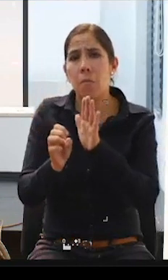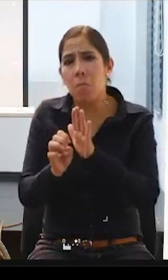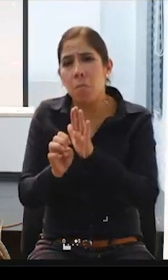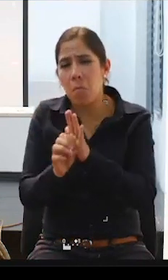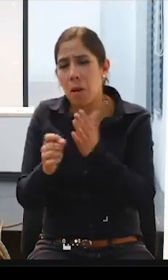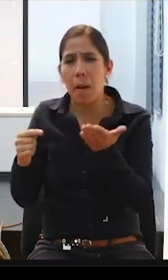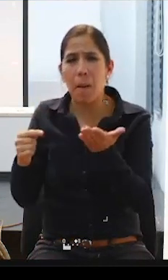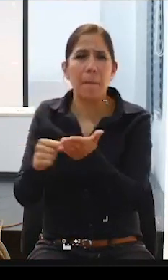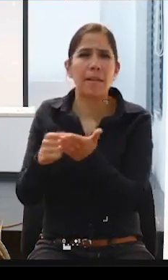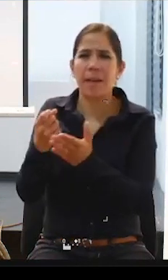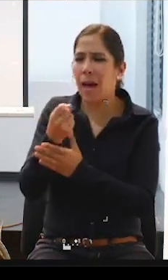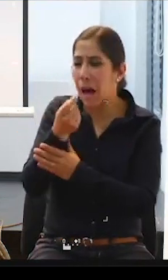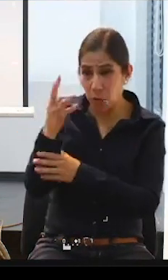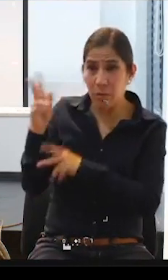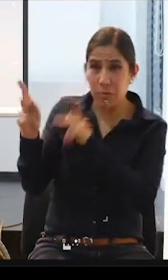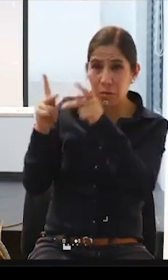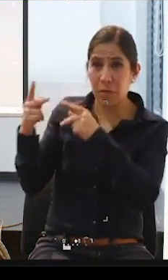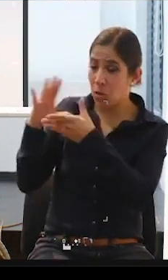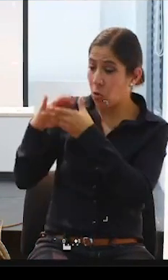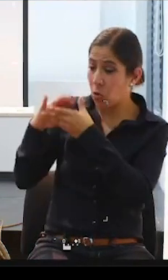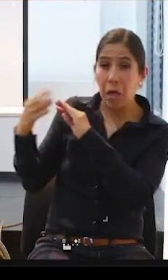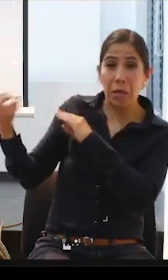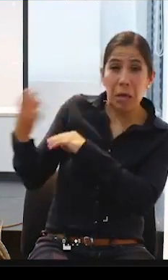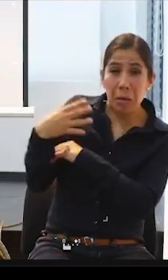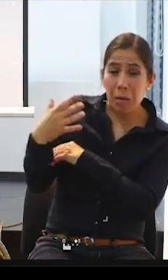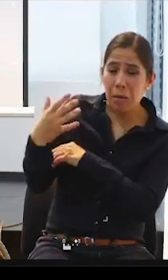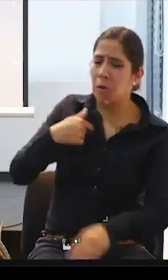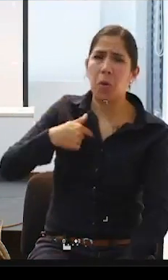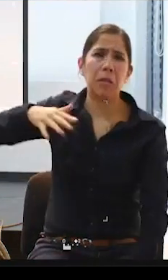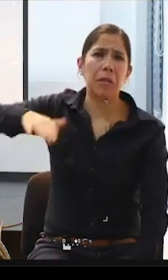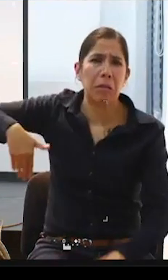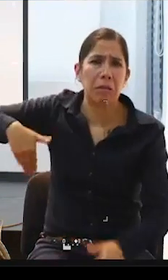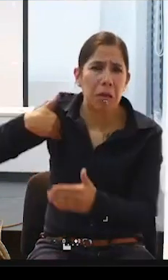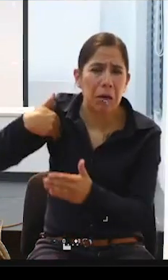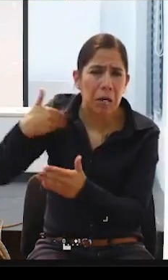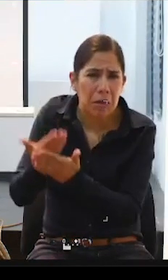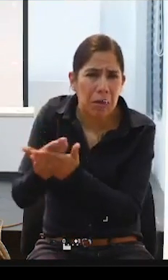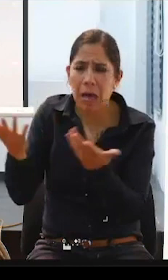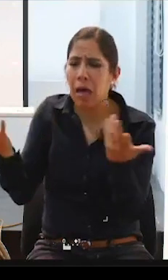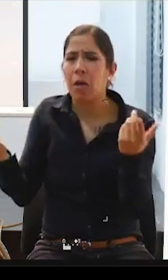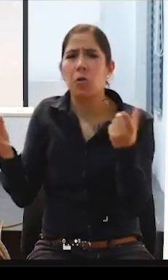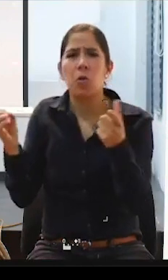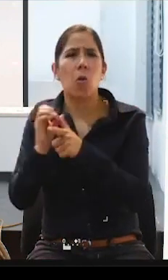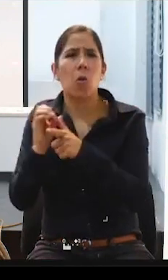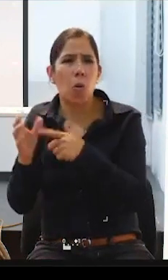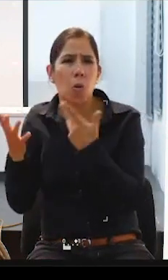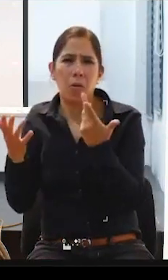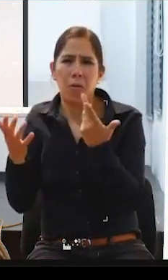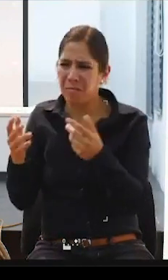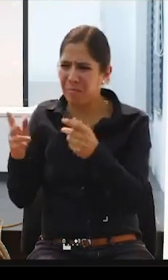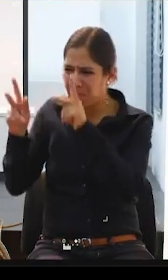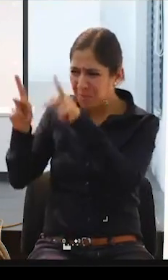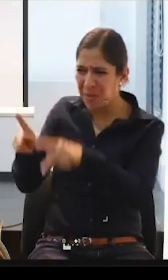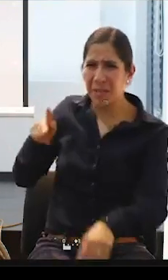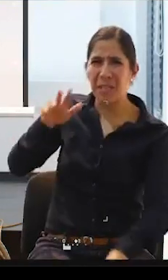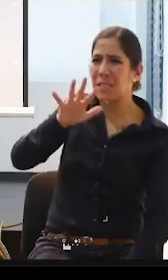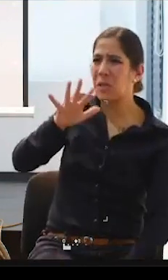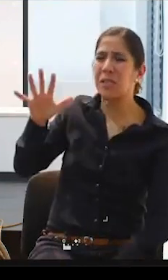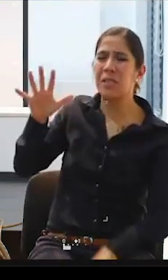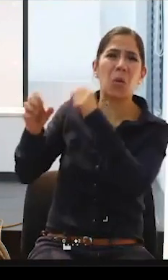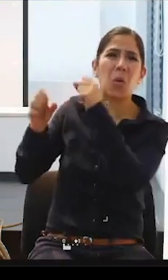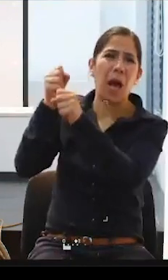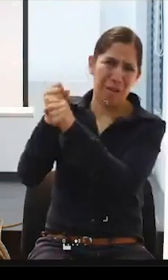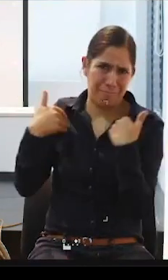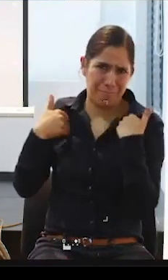Lo han contado las personas. Llegué tarde, llegué borracha, un hombre de cincuenta y pico años. ¿Y cómo le